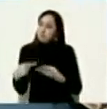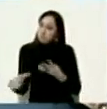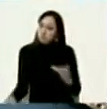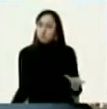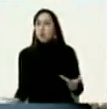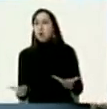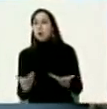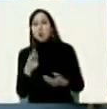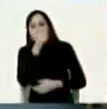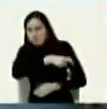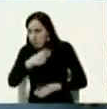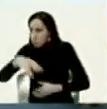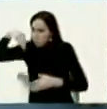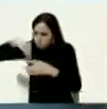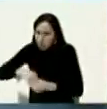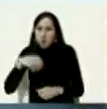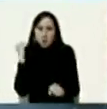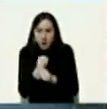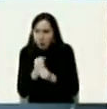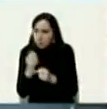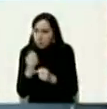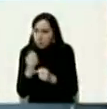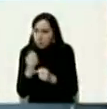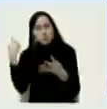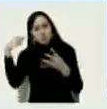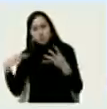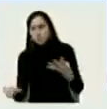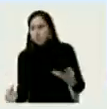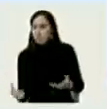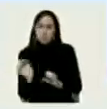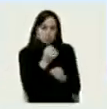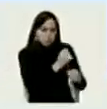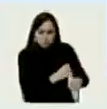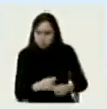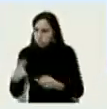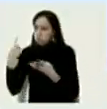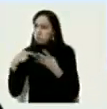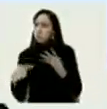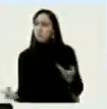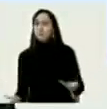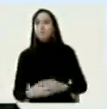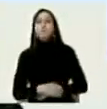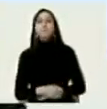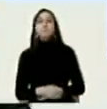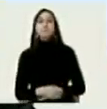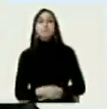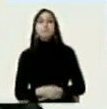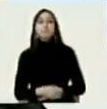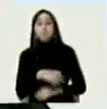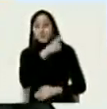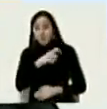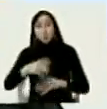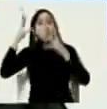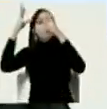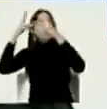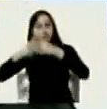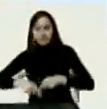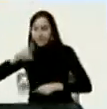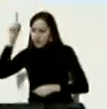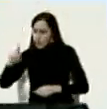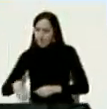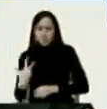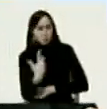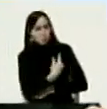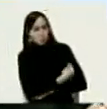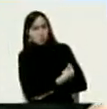personal de trabajadores obreras personal administrativo de todo el sector de